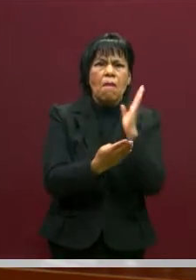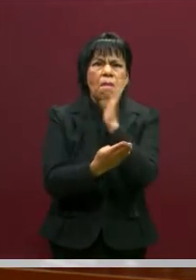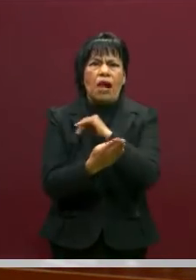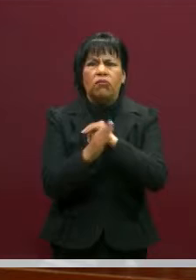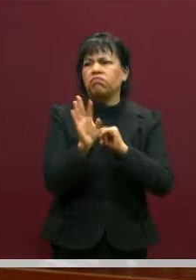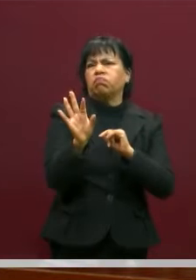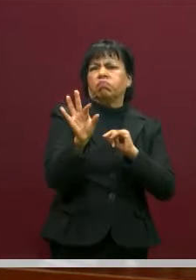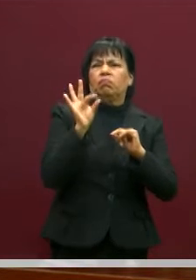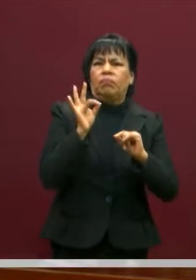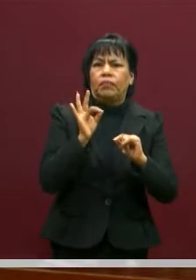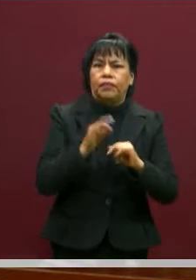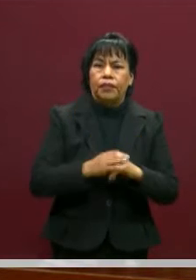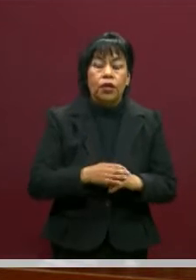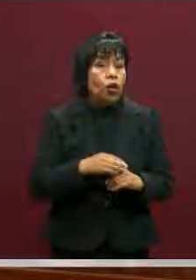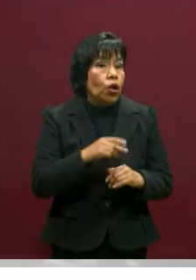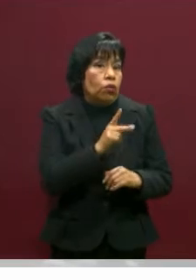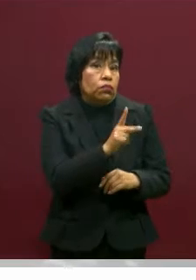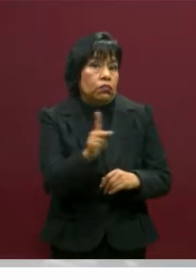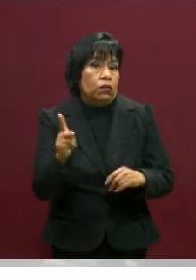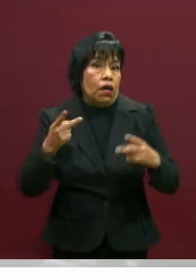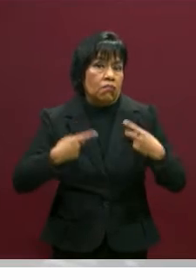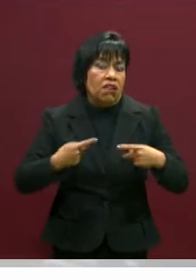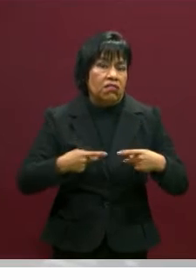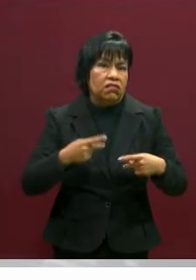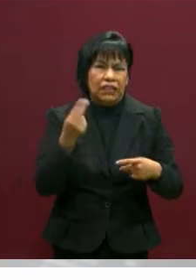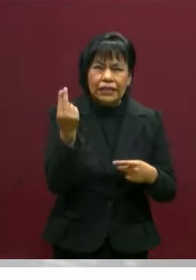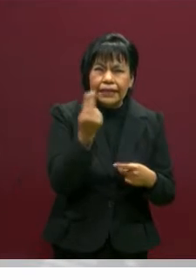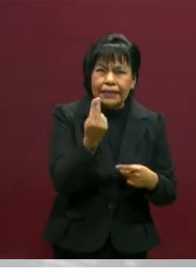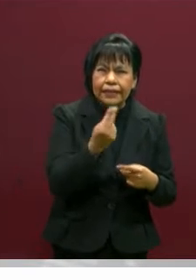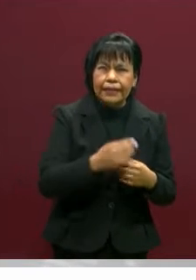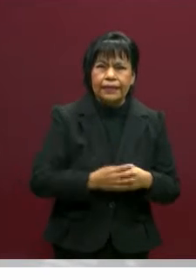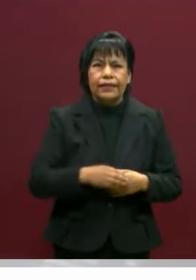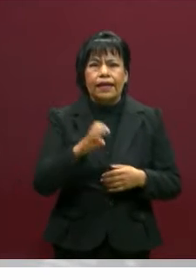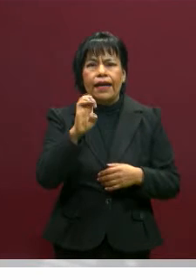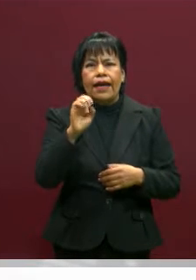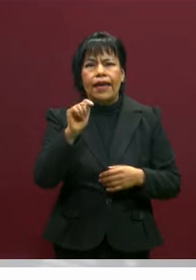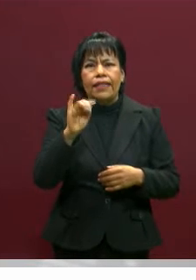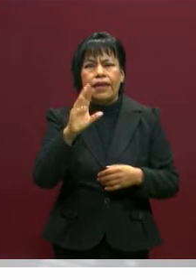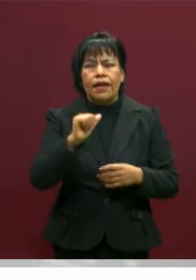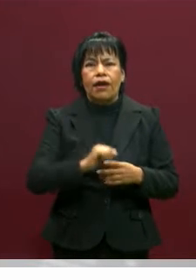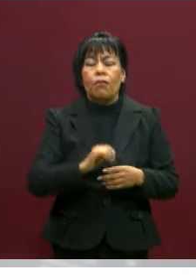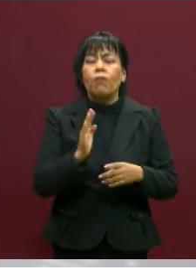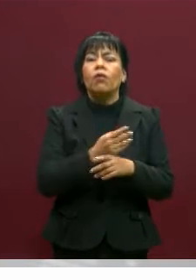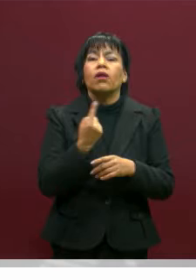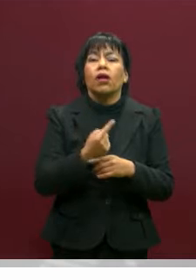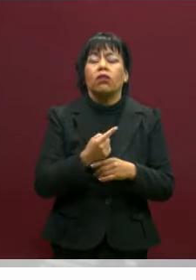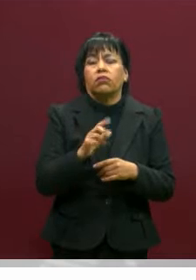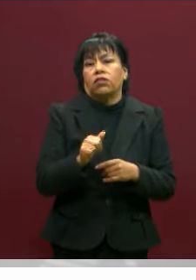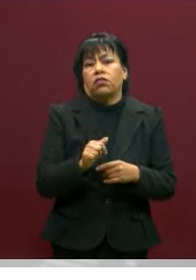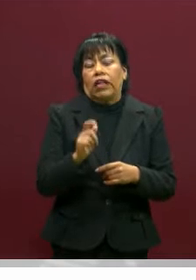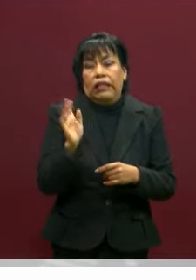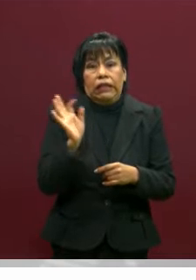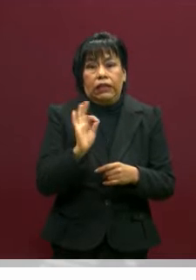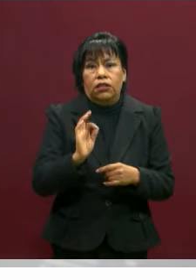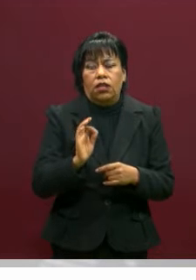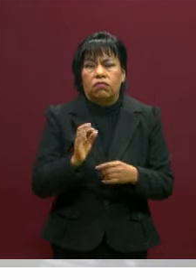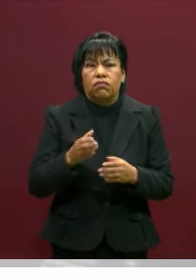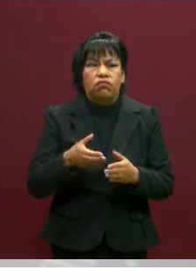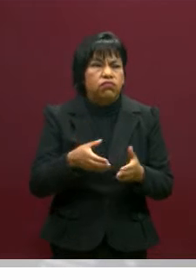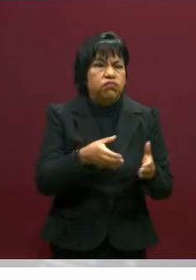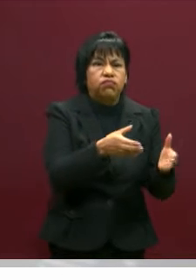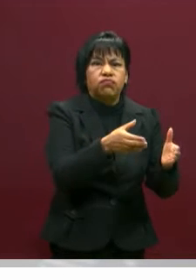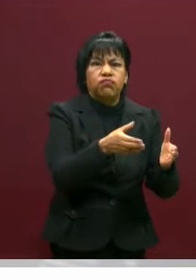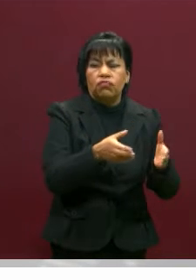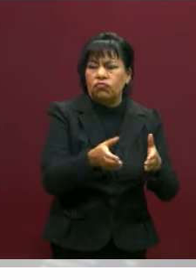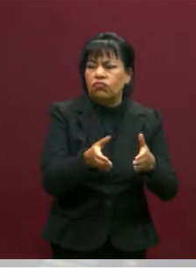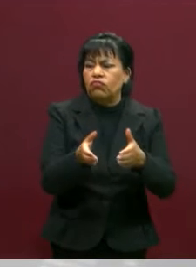Todos los seres humanos necesitamos de una ética porque si no, no tendríamos como una brújula. ¿Qué